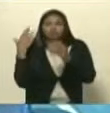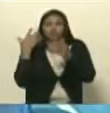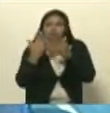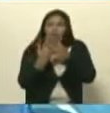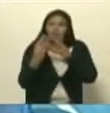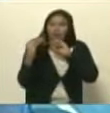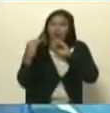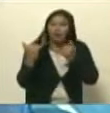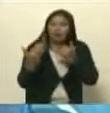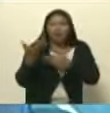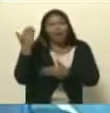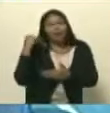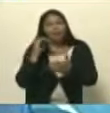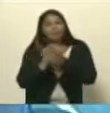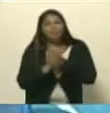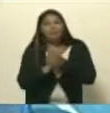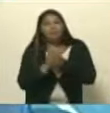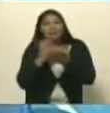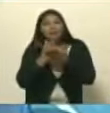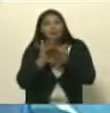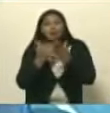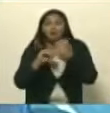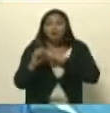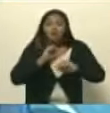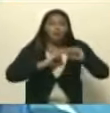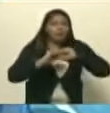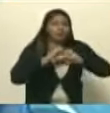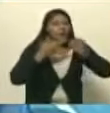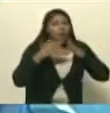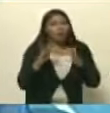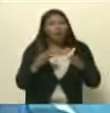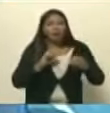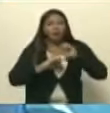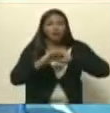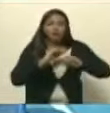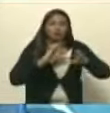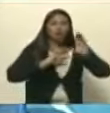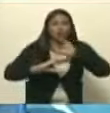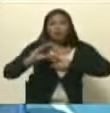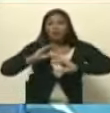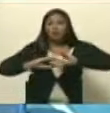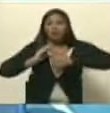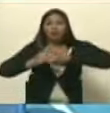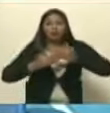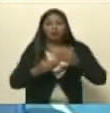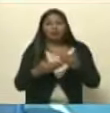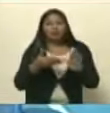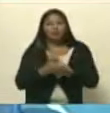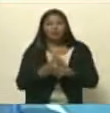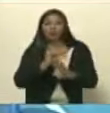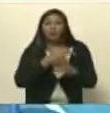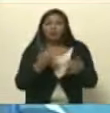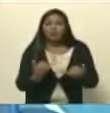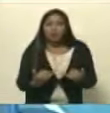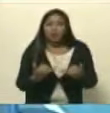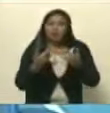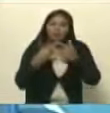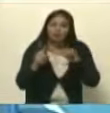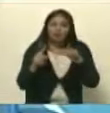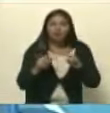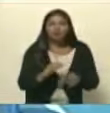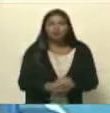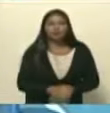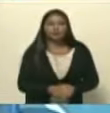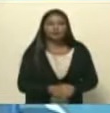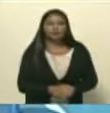hablaba con la compañera anterior que siempre han existido los movimientos populares movimientos de comunicadores tal vez no con la fuerza de ahora tal